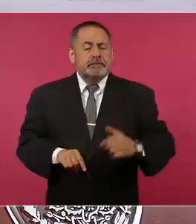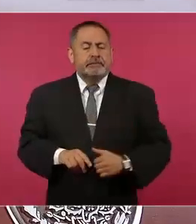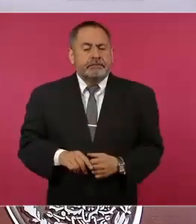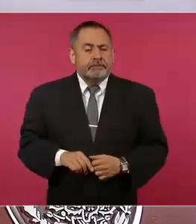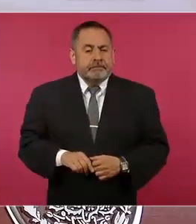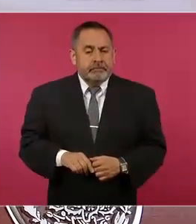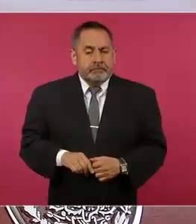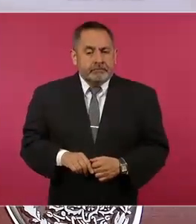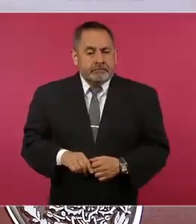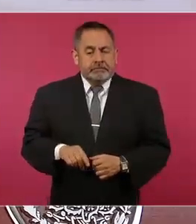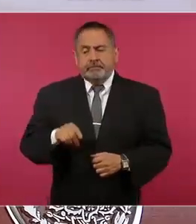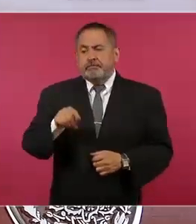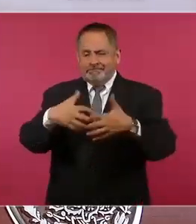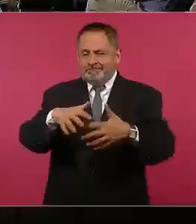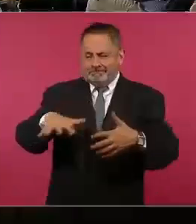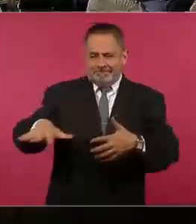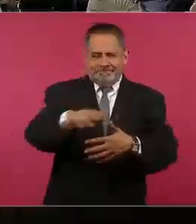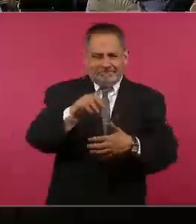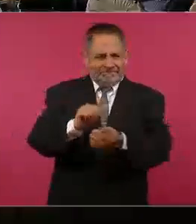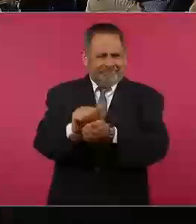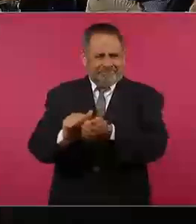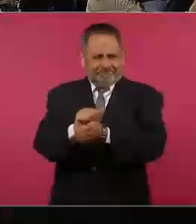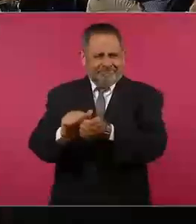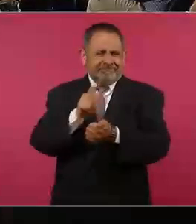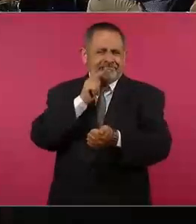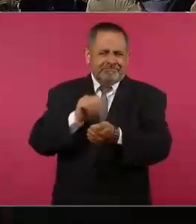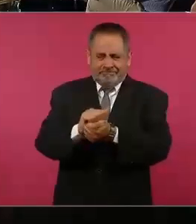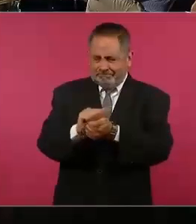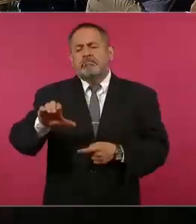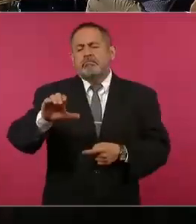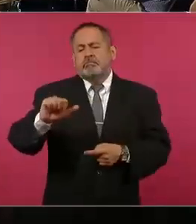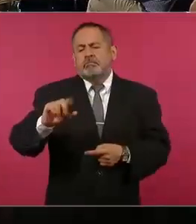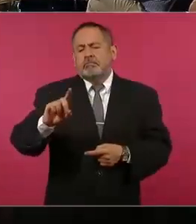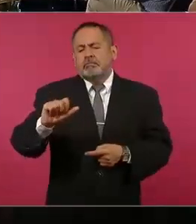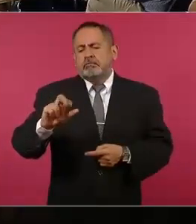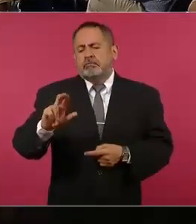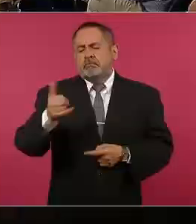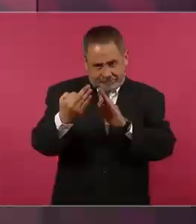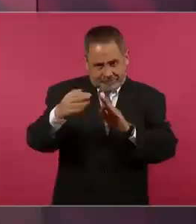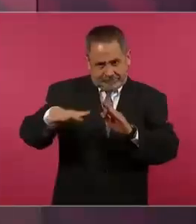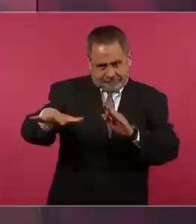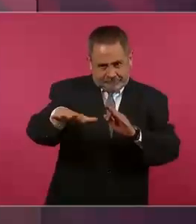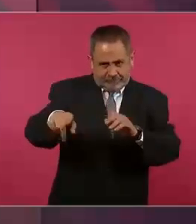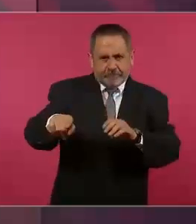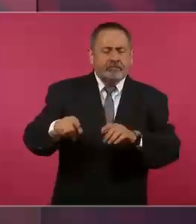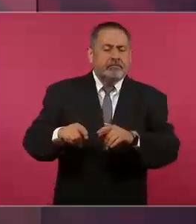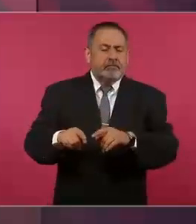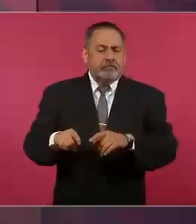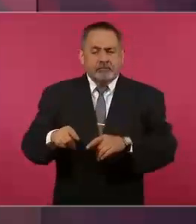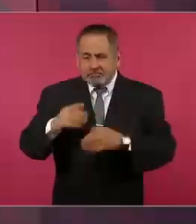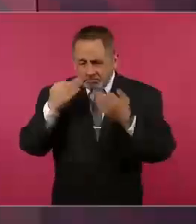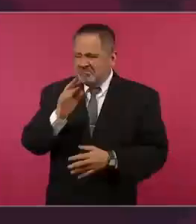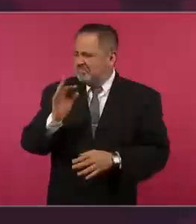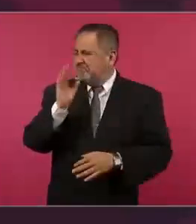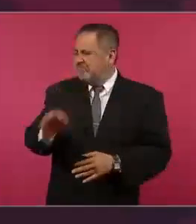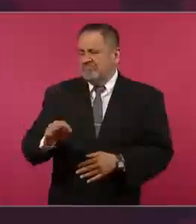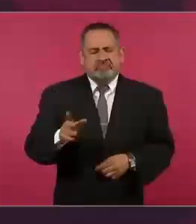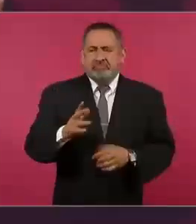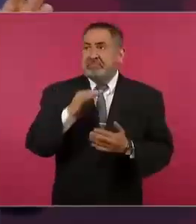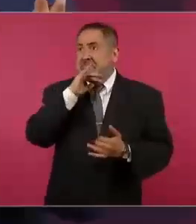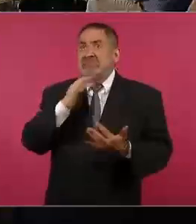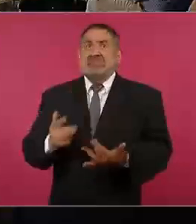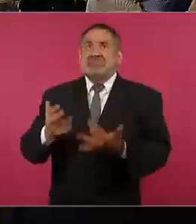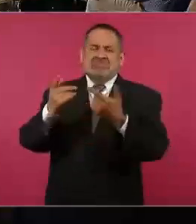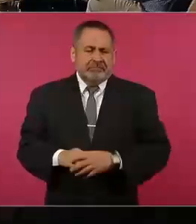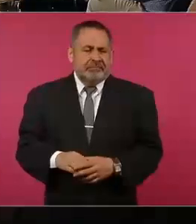En el caso de las refinerías en Cadereyta, está demostrado, técnicas, científicamente, de que